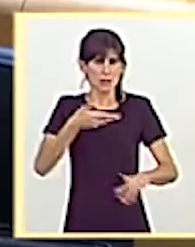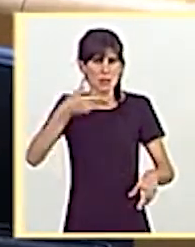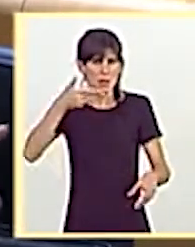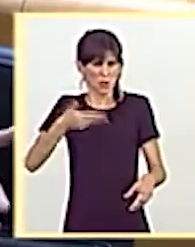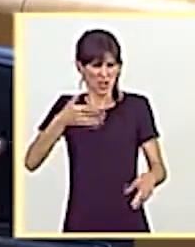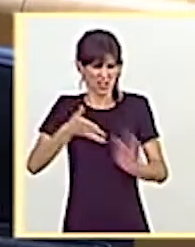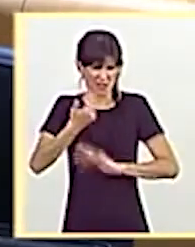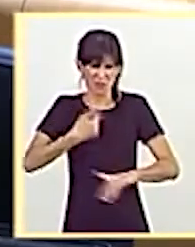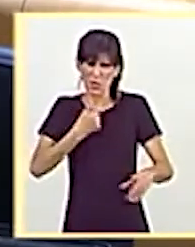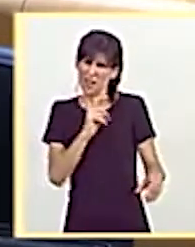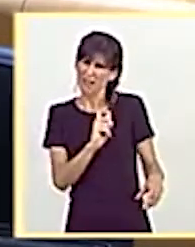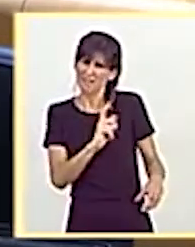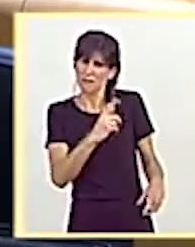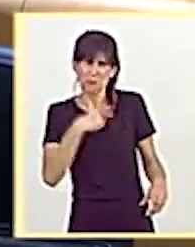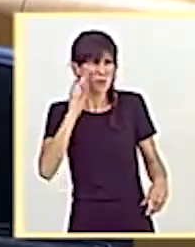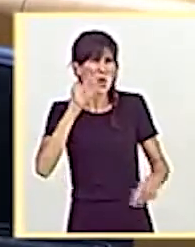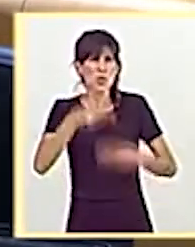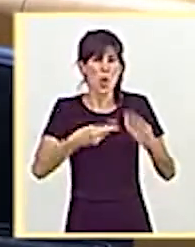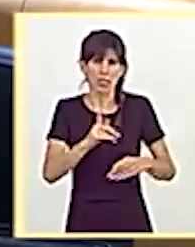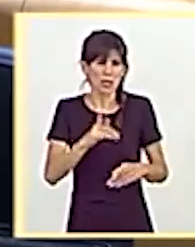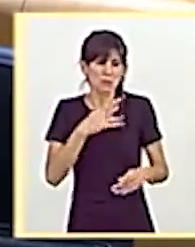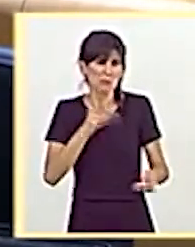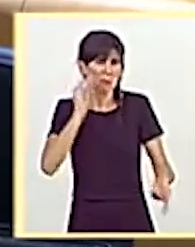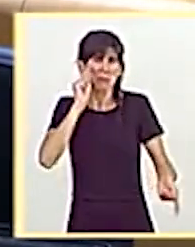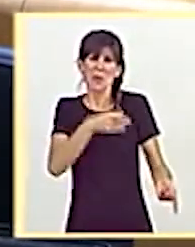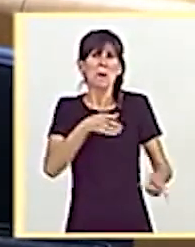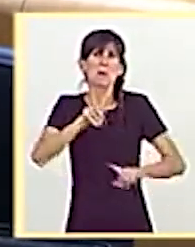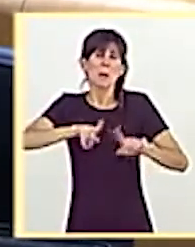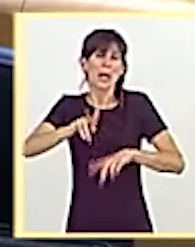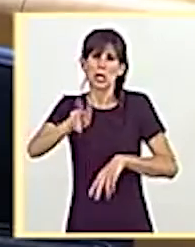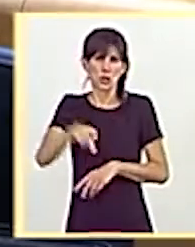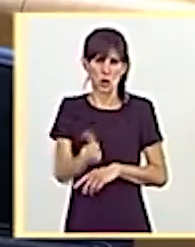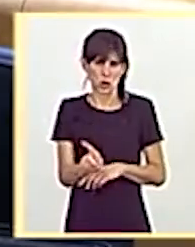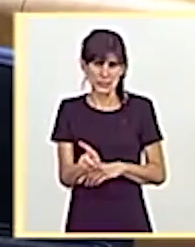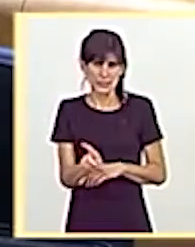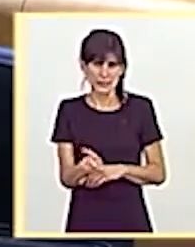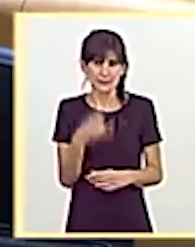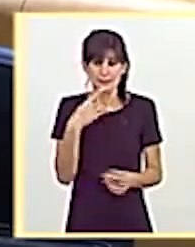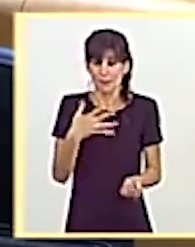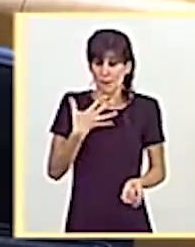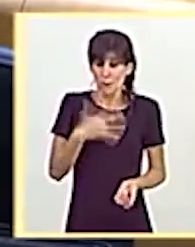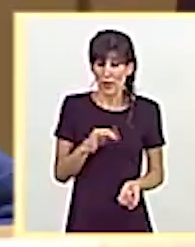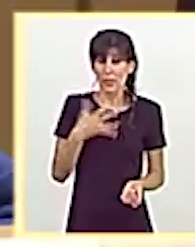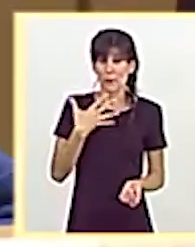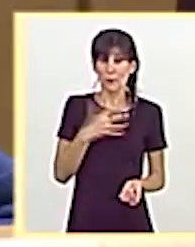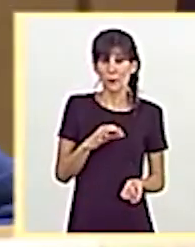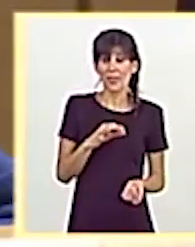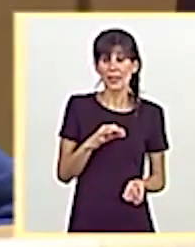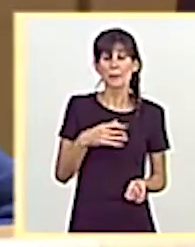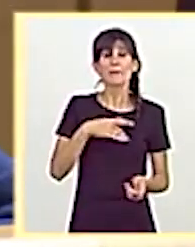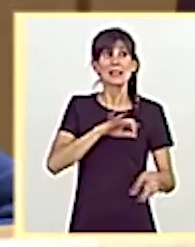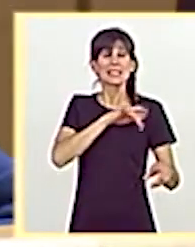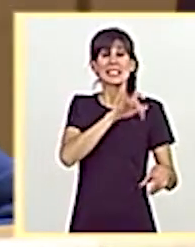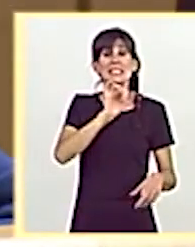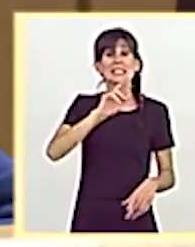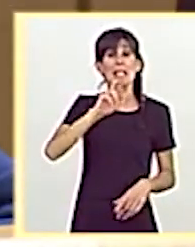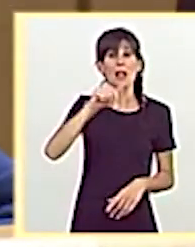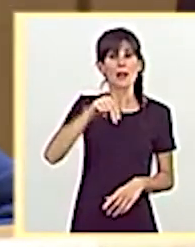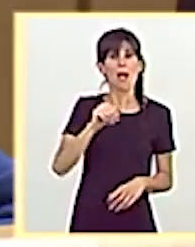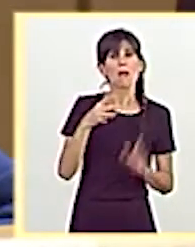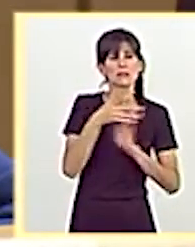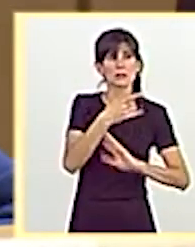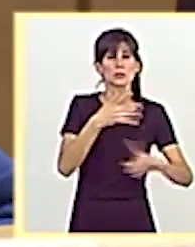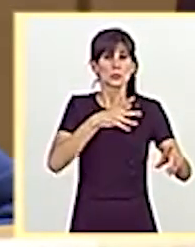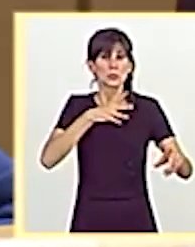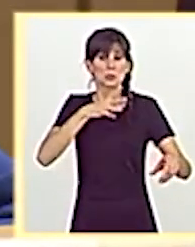como para no hacerlo. No me parece que ese sea el problema. Puede ser que este que alegó el señor de la Serna en su momento fuera